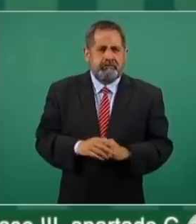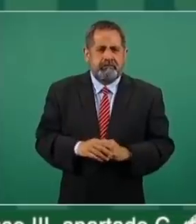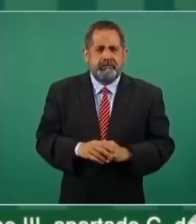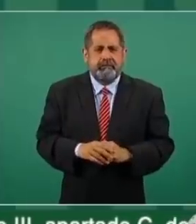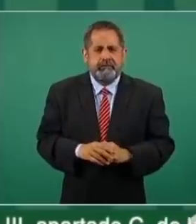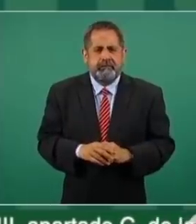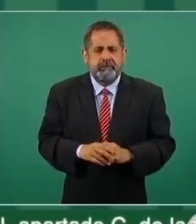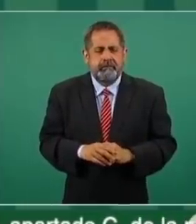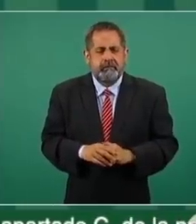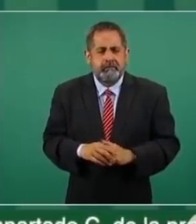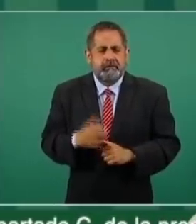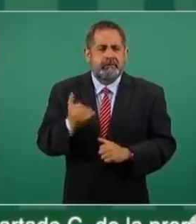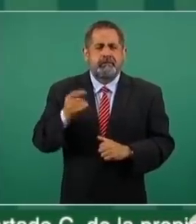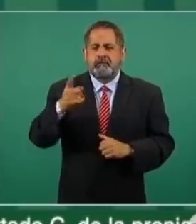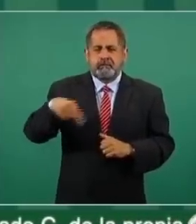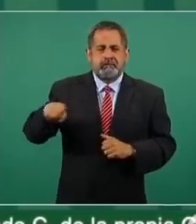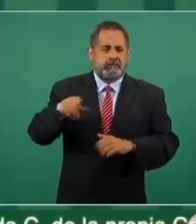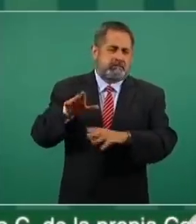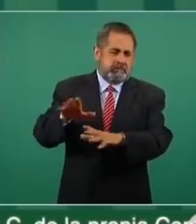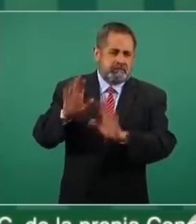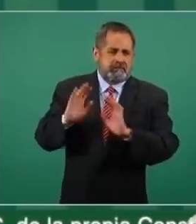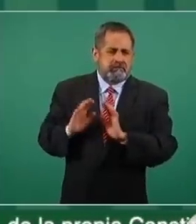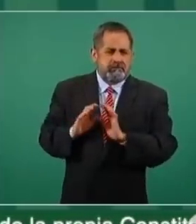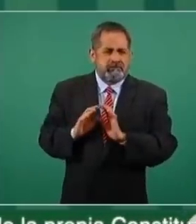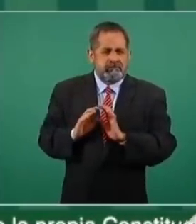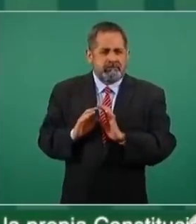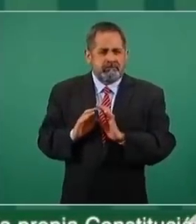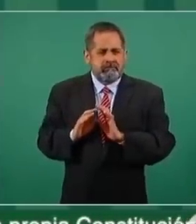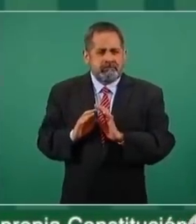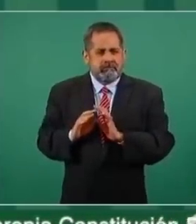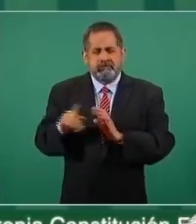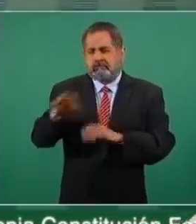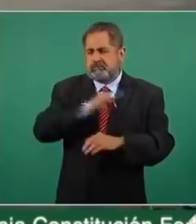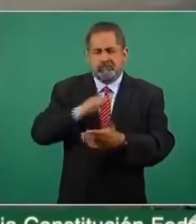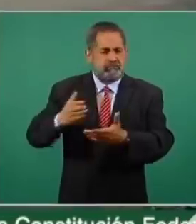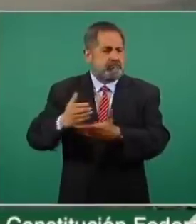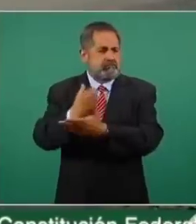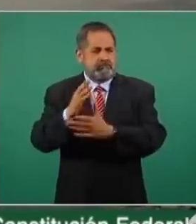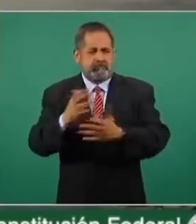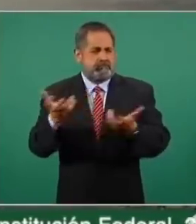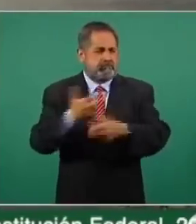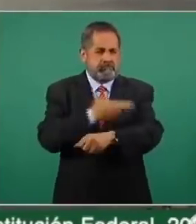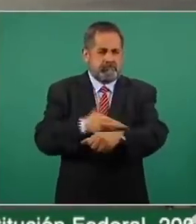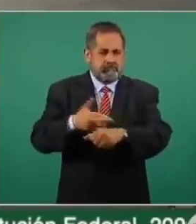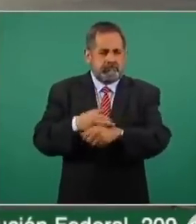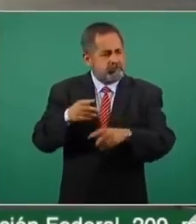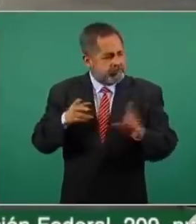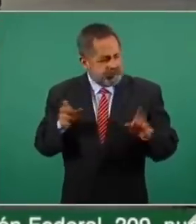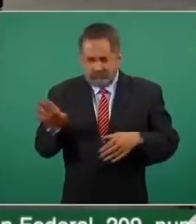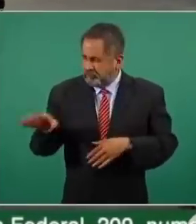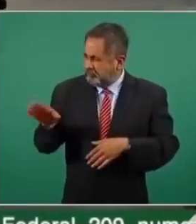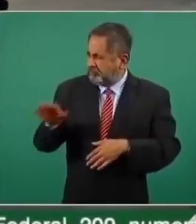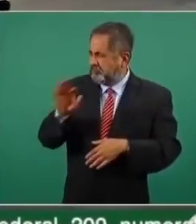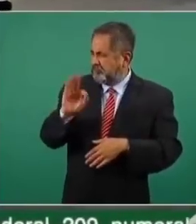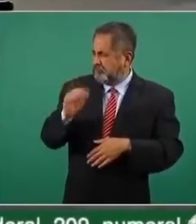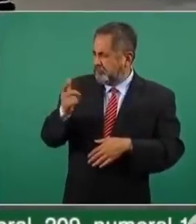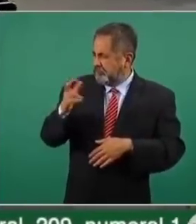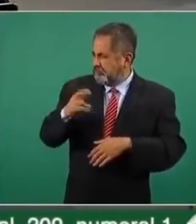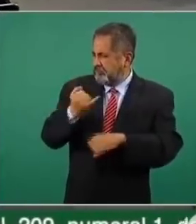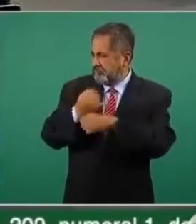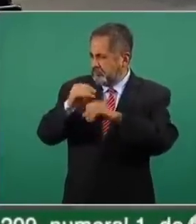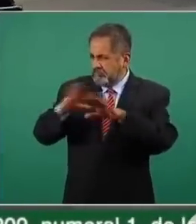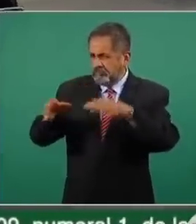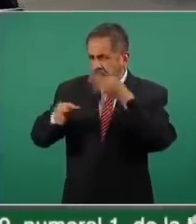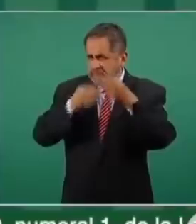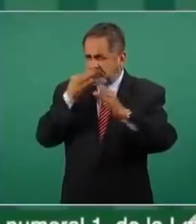y ellos luego no están impedidos si puede la Fiscalía informar sobre estos